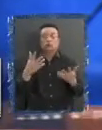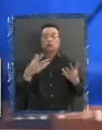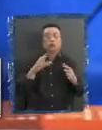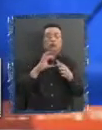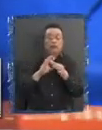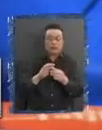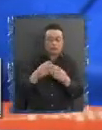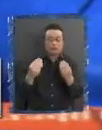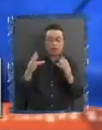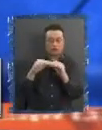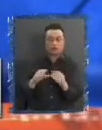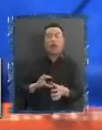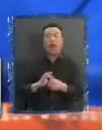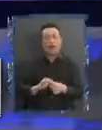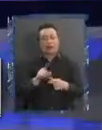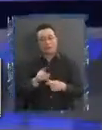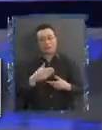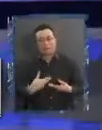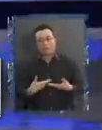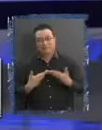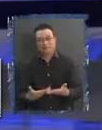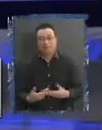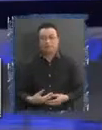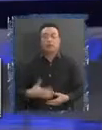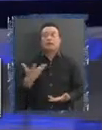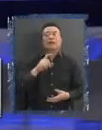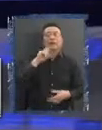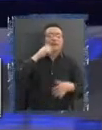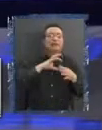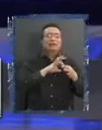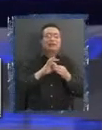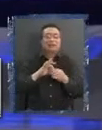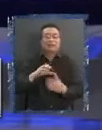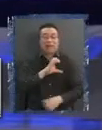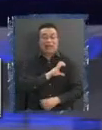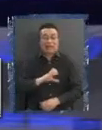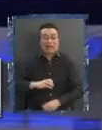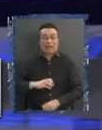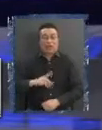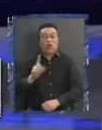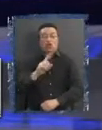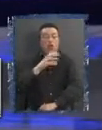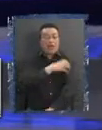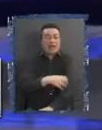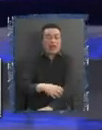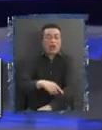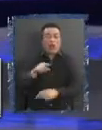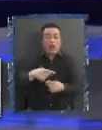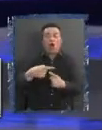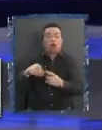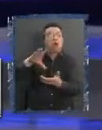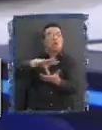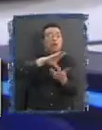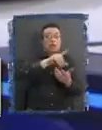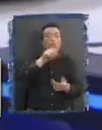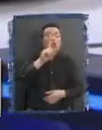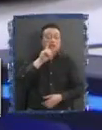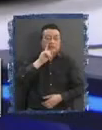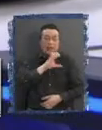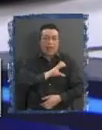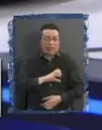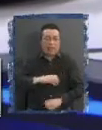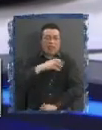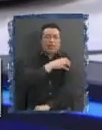Buenas noches Gracias a por invitarme Primero ¿Qué significa pasar De un estado unitario No regional? ¿Qué otros países Tienen estados regionales Como este?